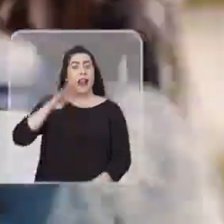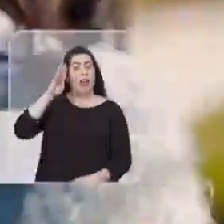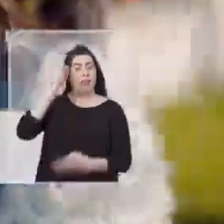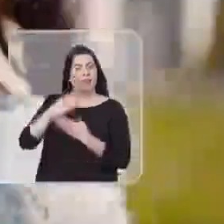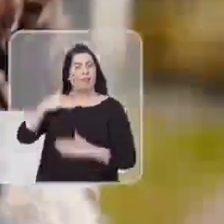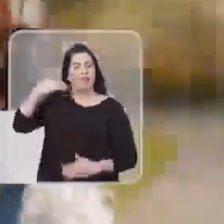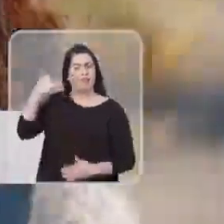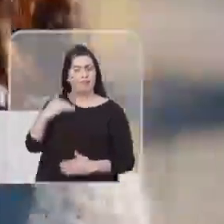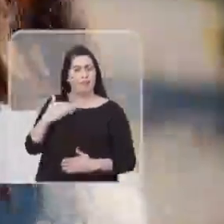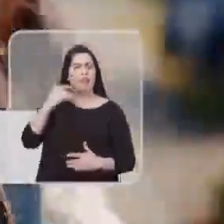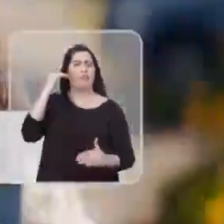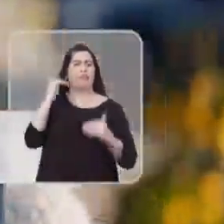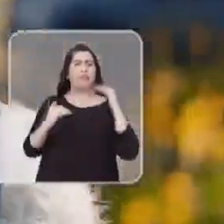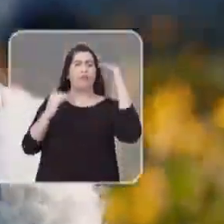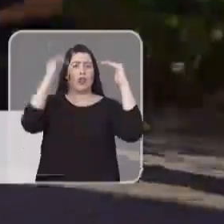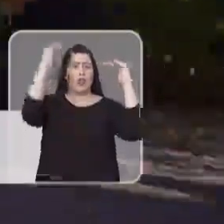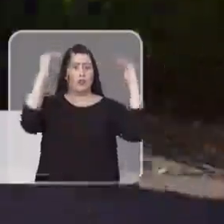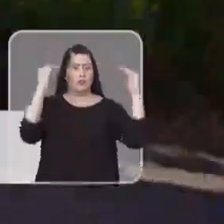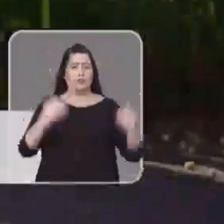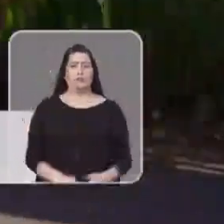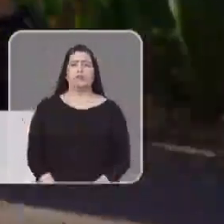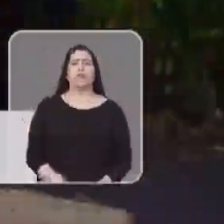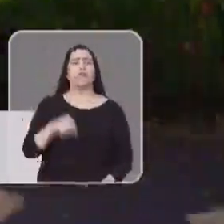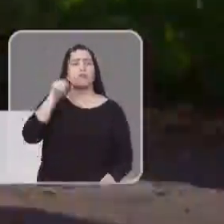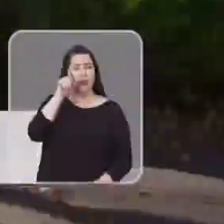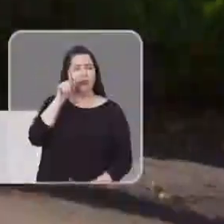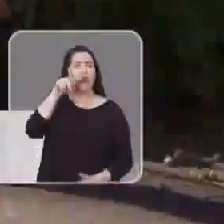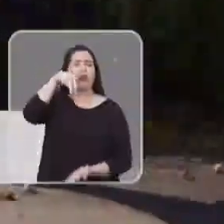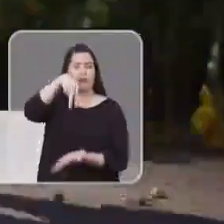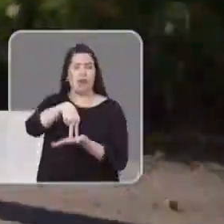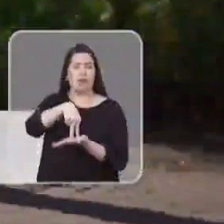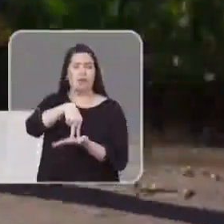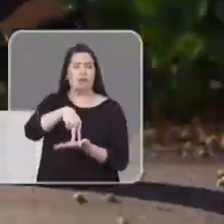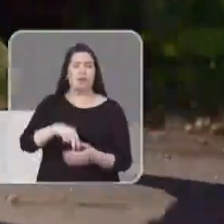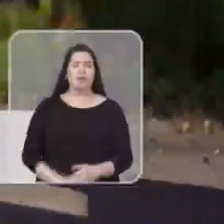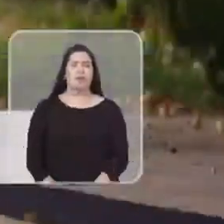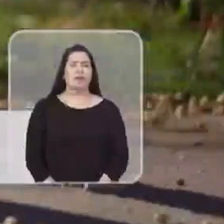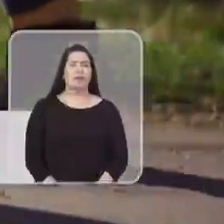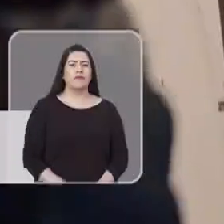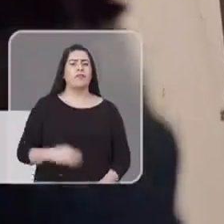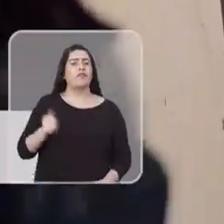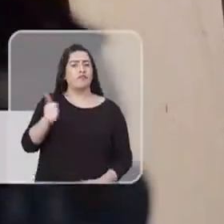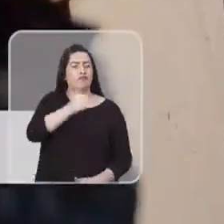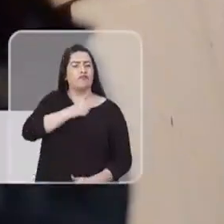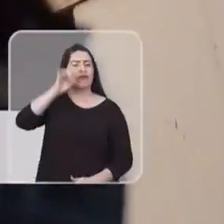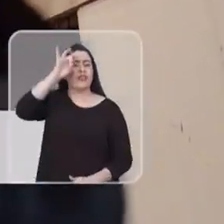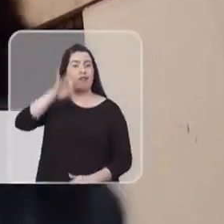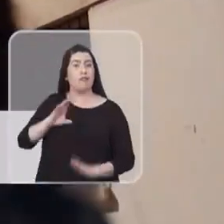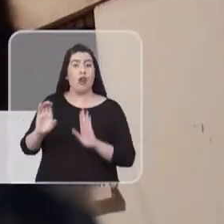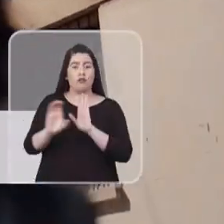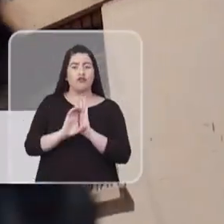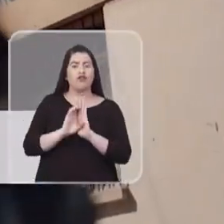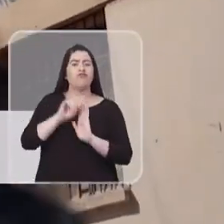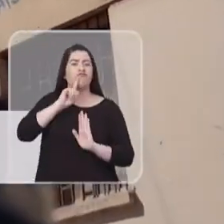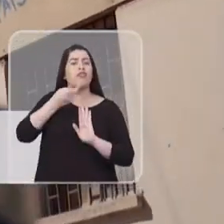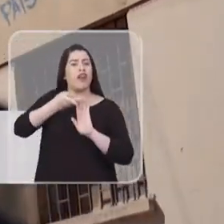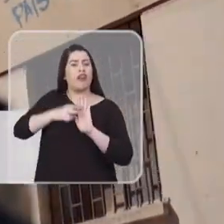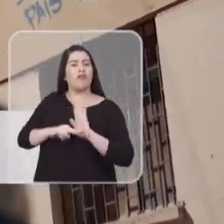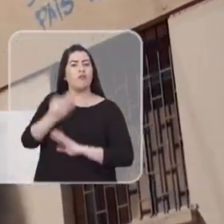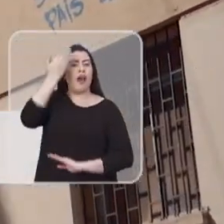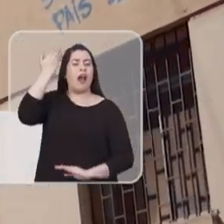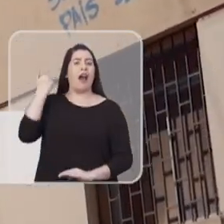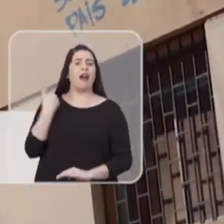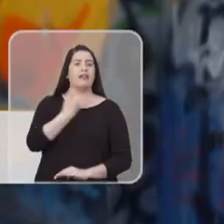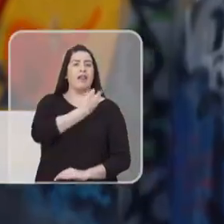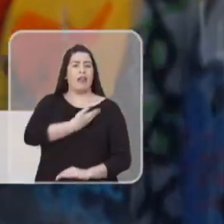Las grandes decisiones son tomadas por grandes personas y por eso hay que estar ahí. Todos sabemos que la constitución tiene reformas